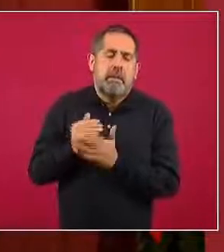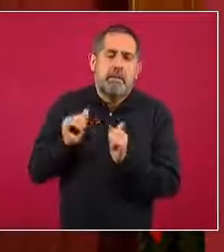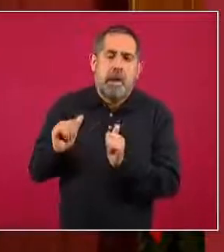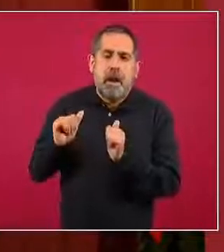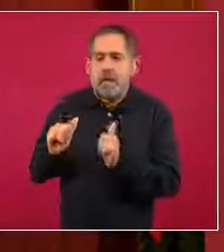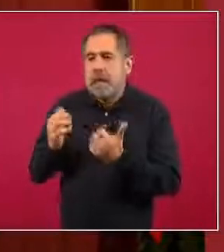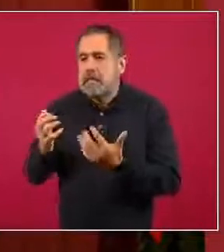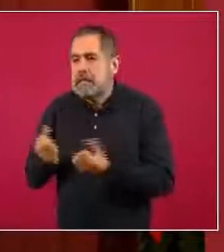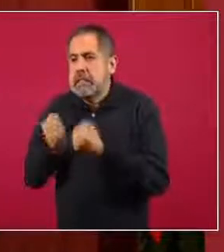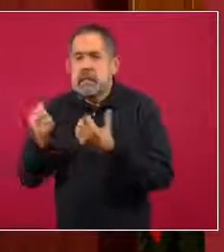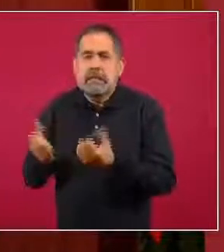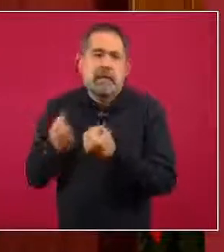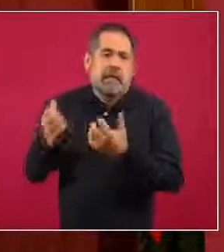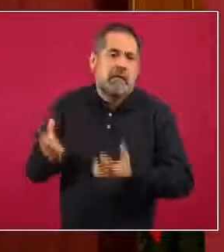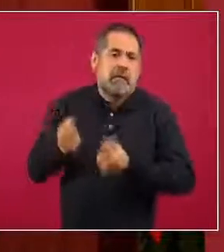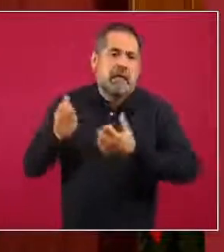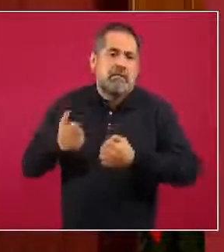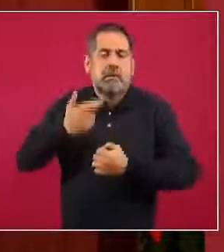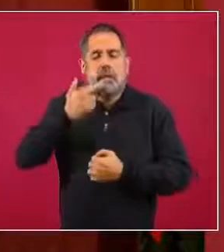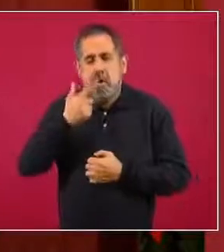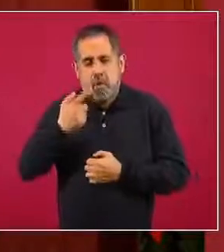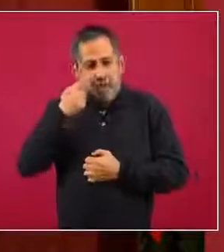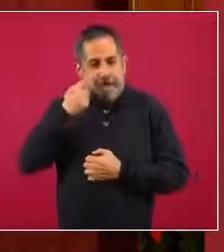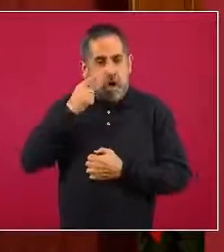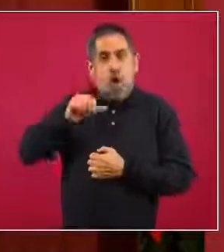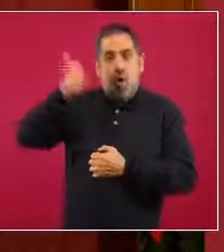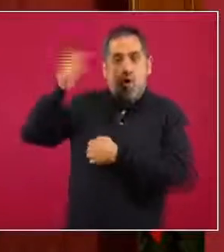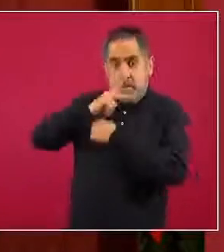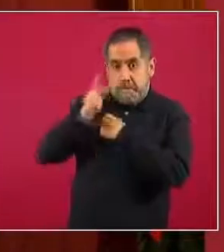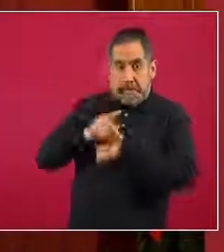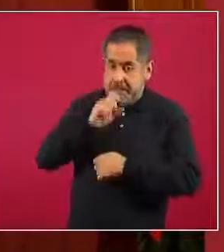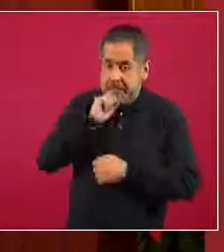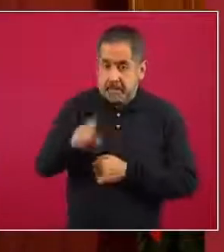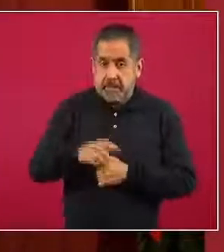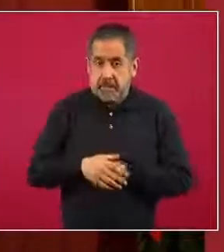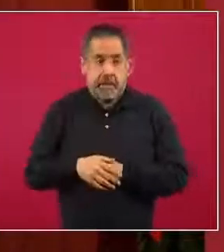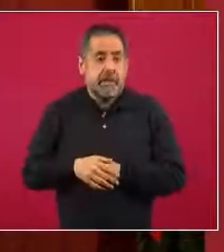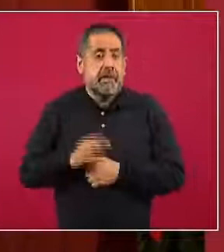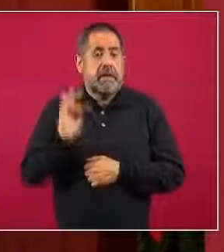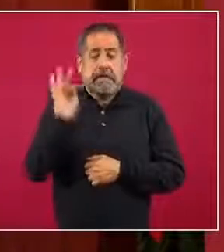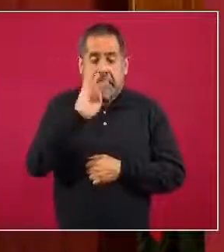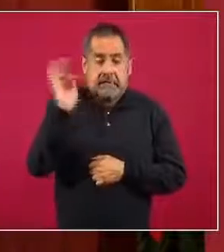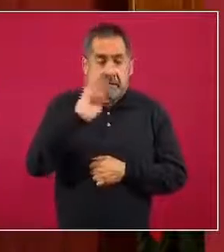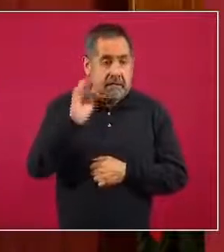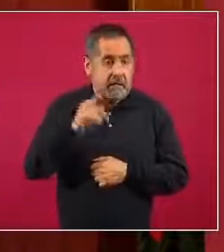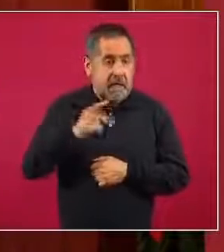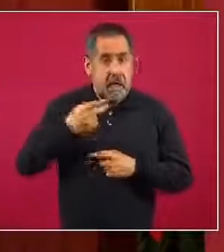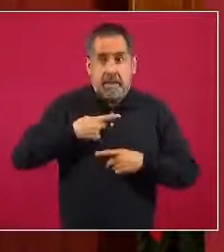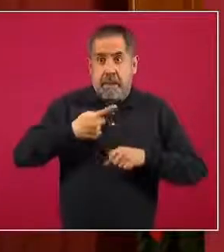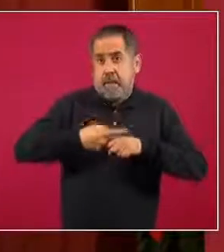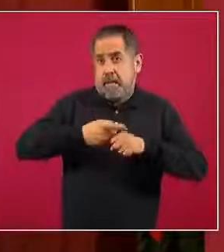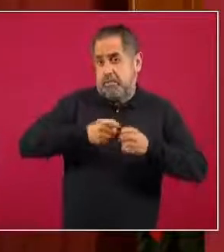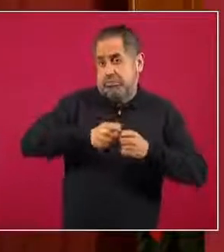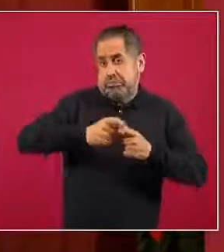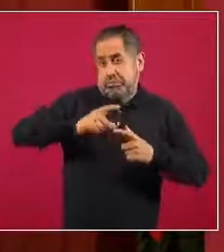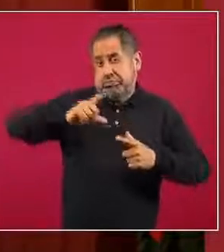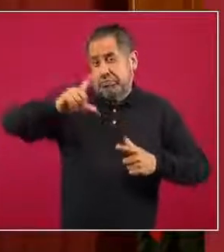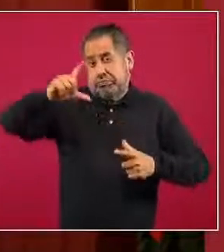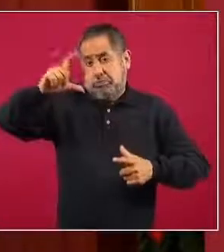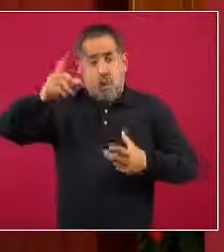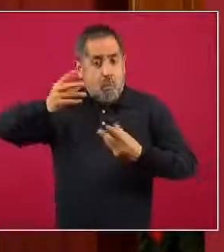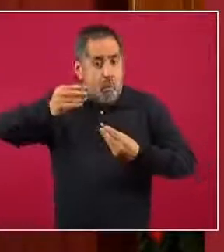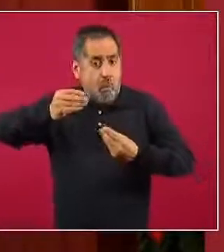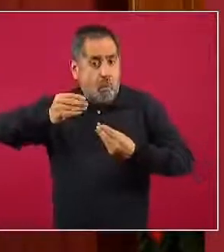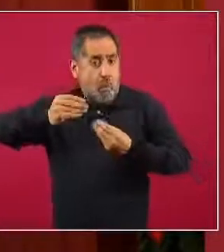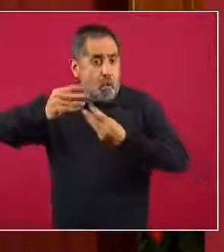también en otros países, los vamos a ver también en siguientes diapositivas que cuando se incrementan los casos, dado que se incrementa la